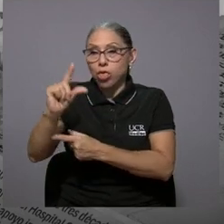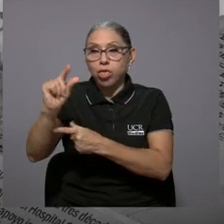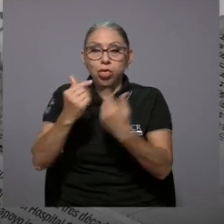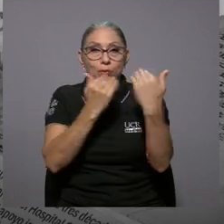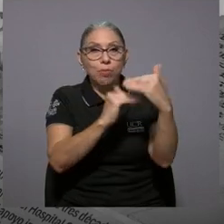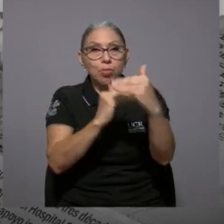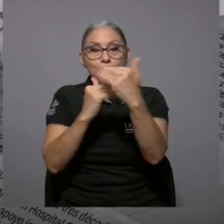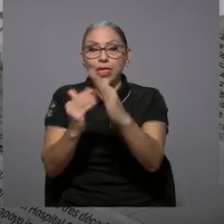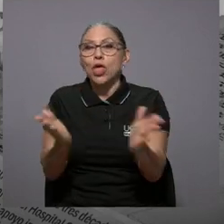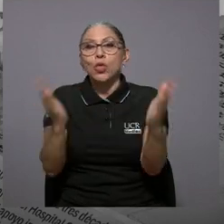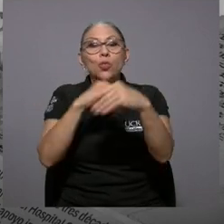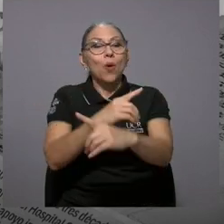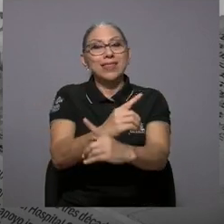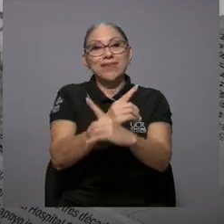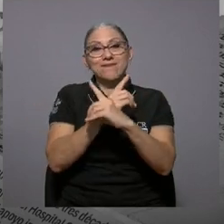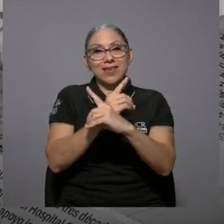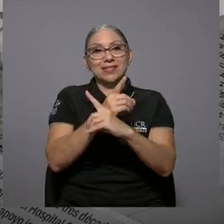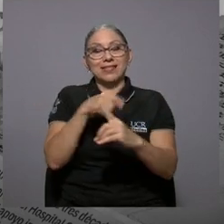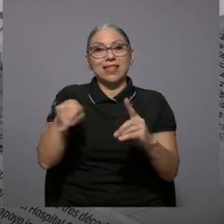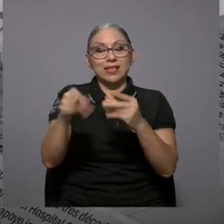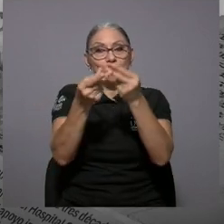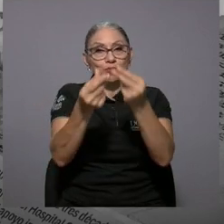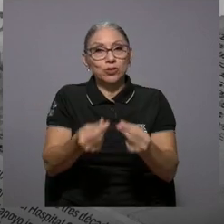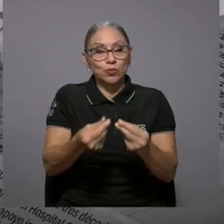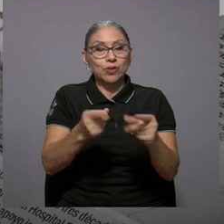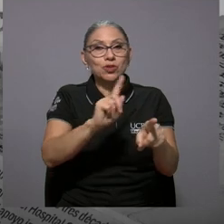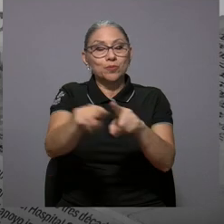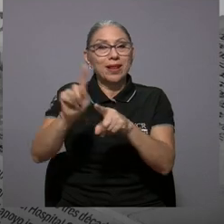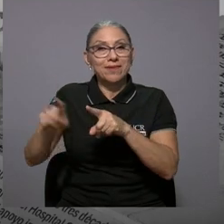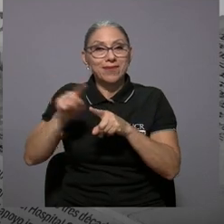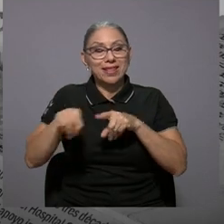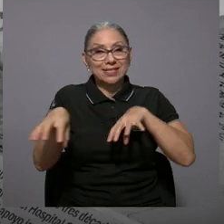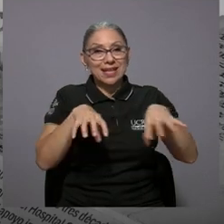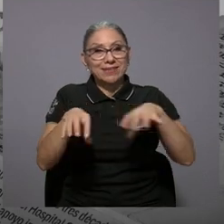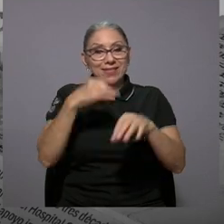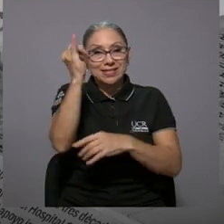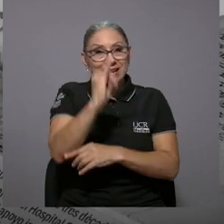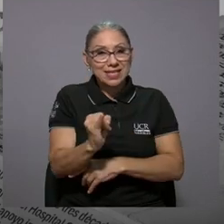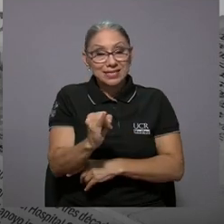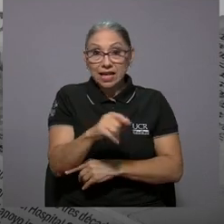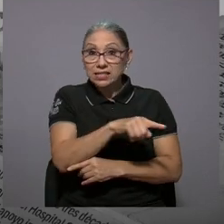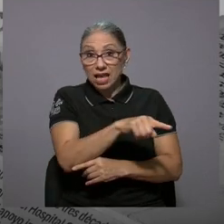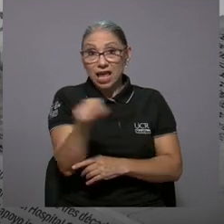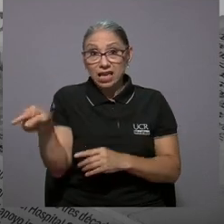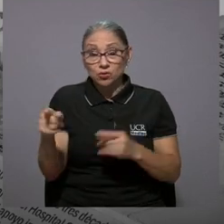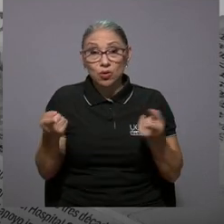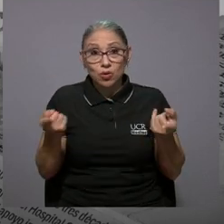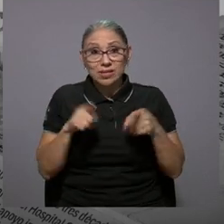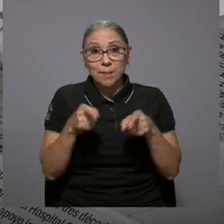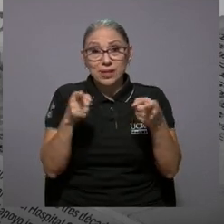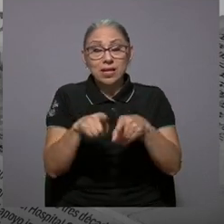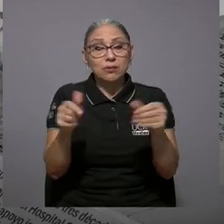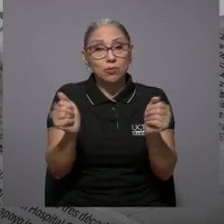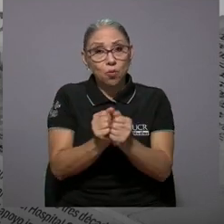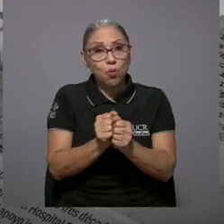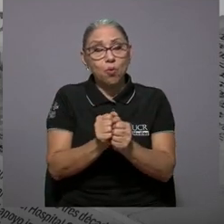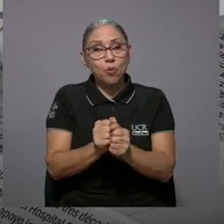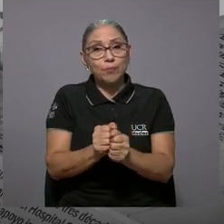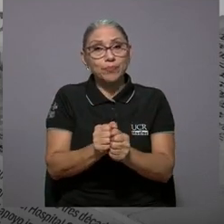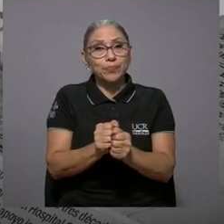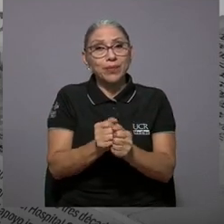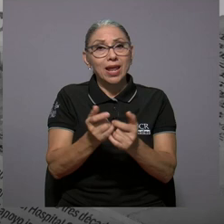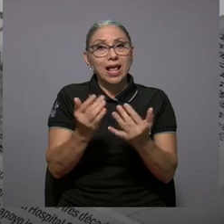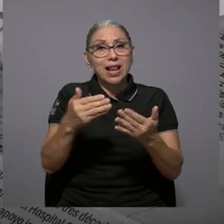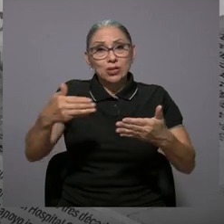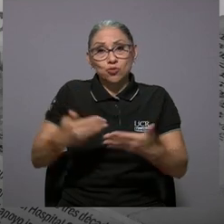no hay una defensa de los presupuestos para diferentes actividades artísticas? ¿Será eso lo que está pasando